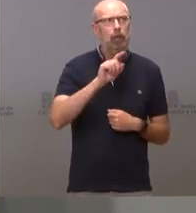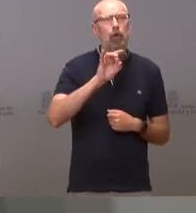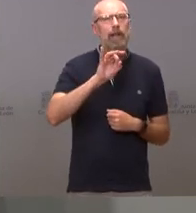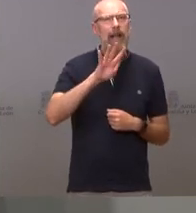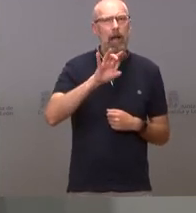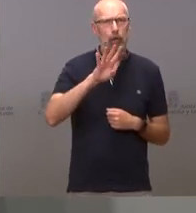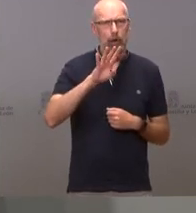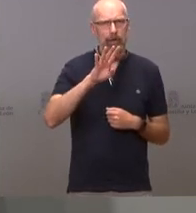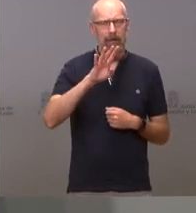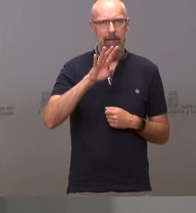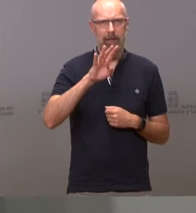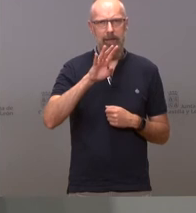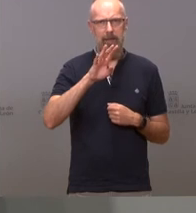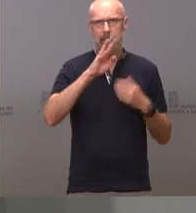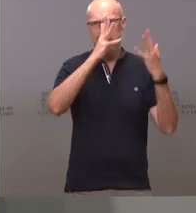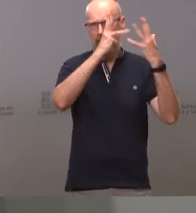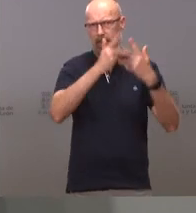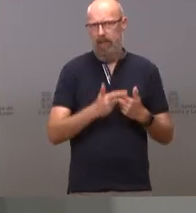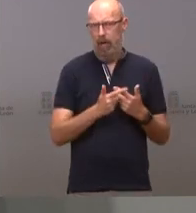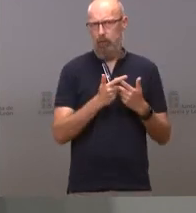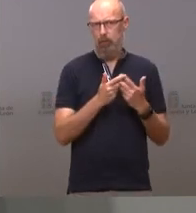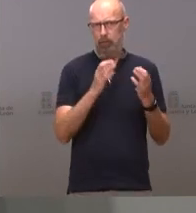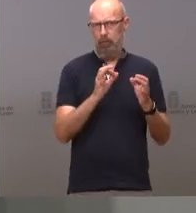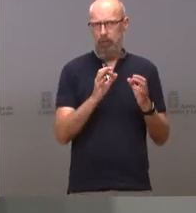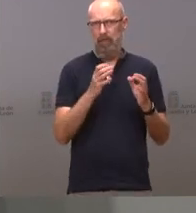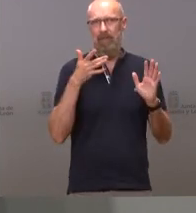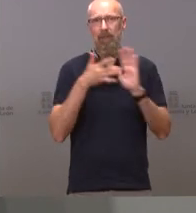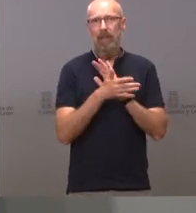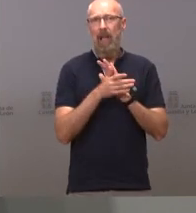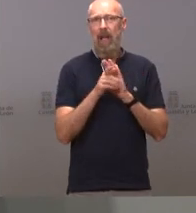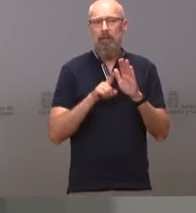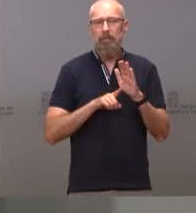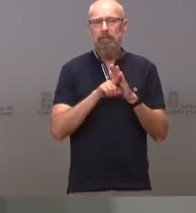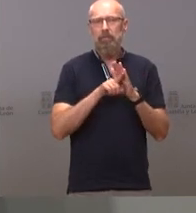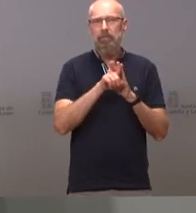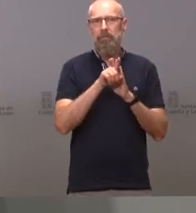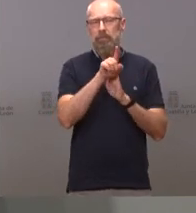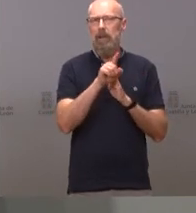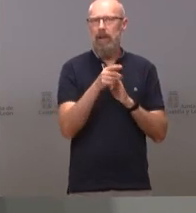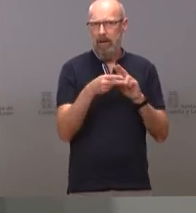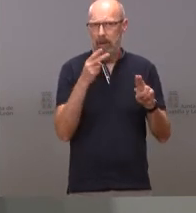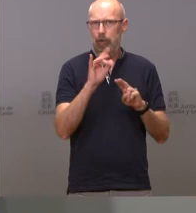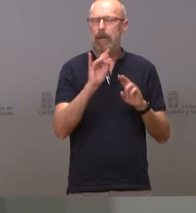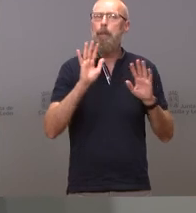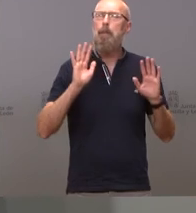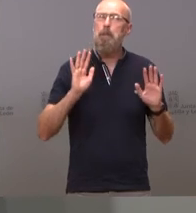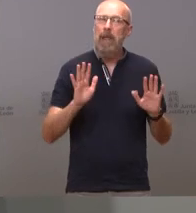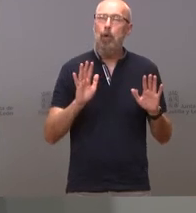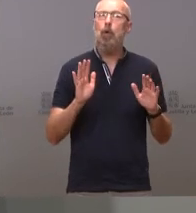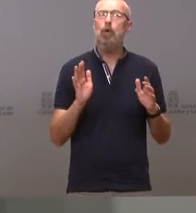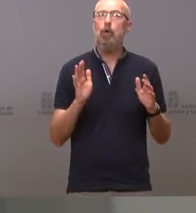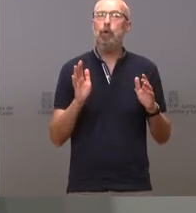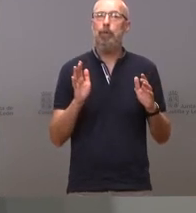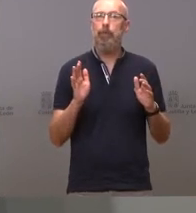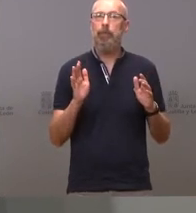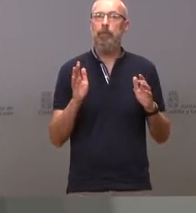incidencia acumulada pero está creciendo de manera muy muy intensa pero sin embargo la incidencia en